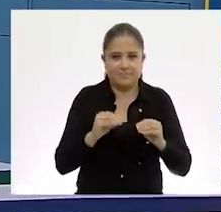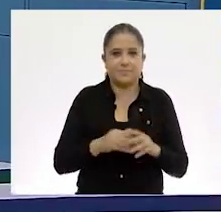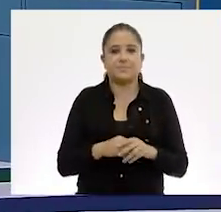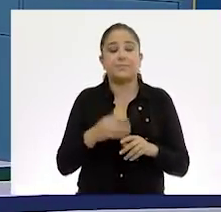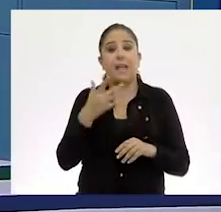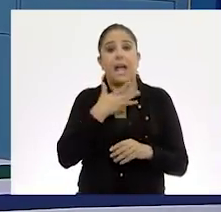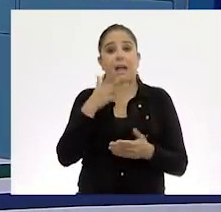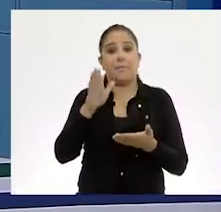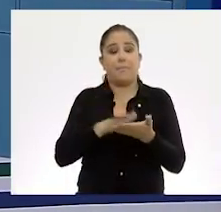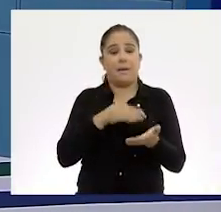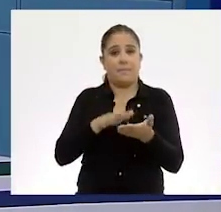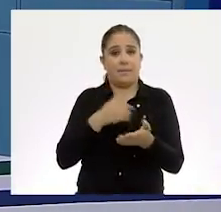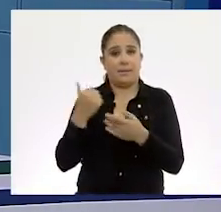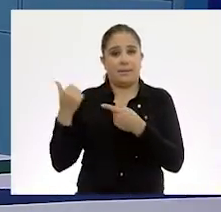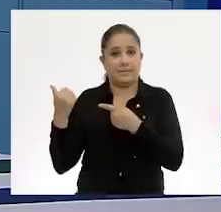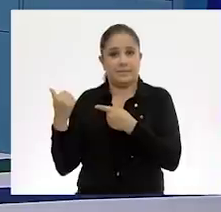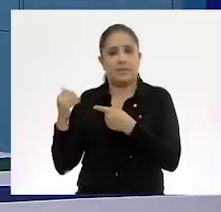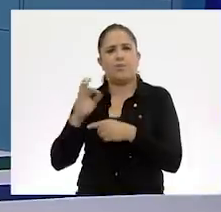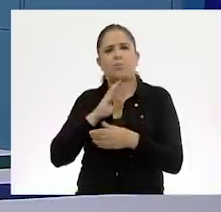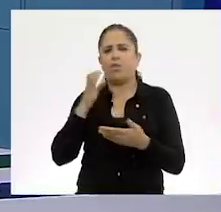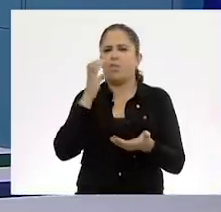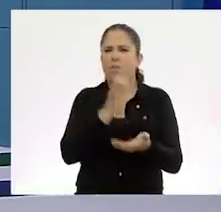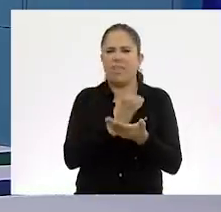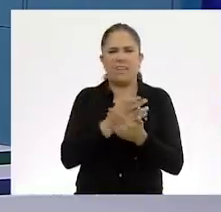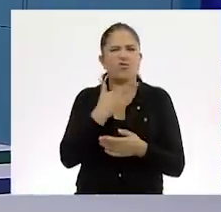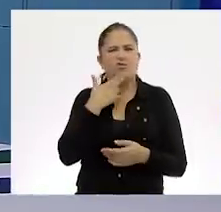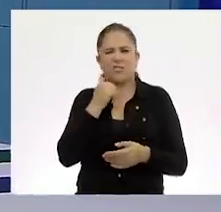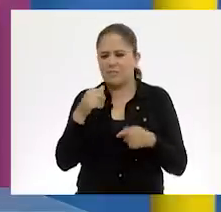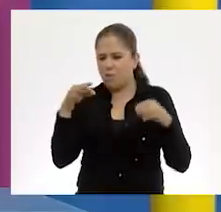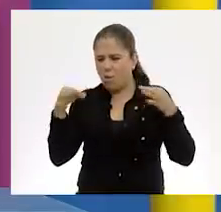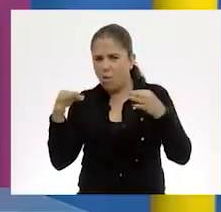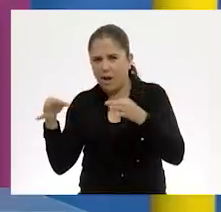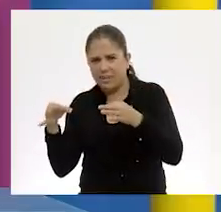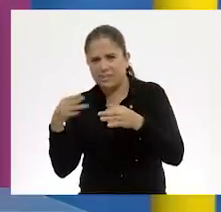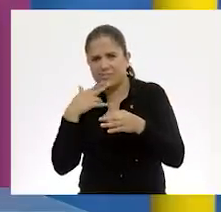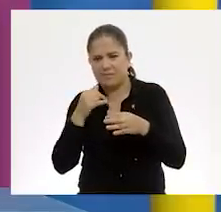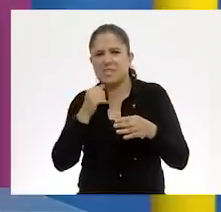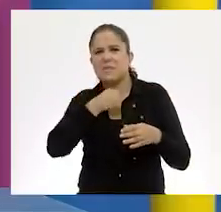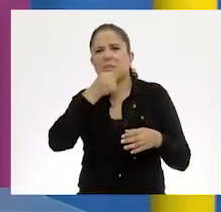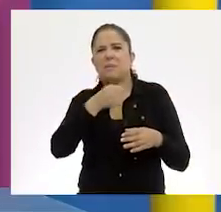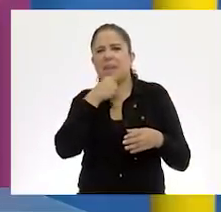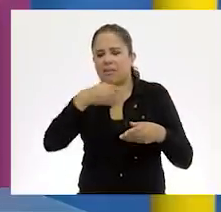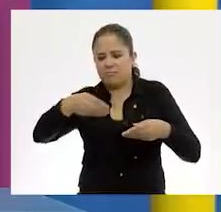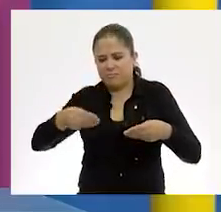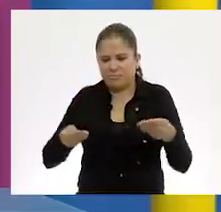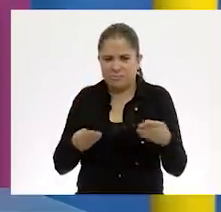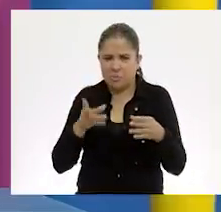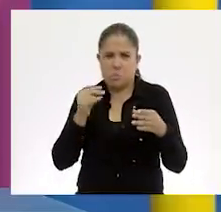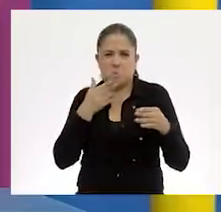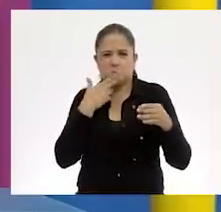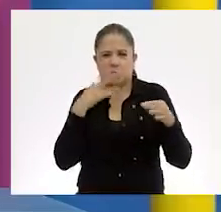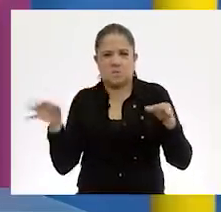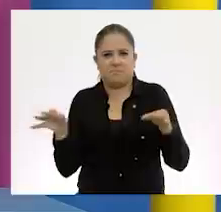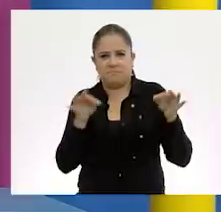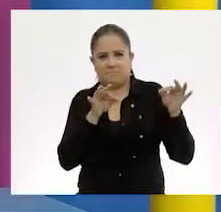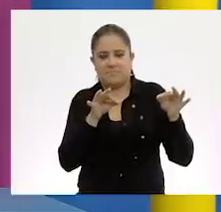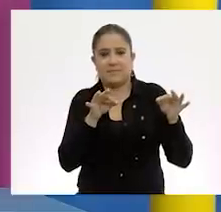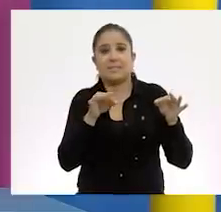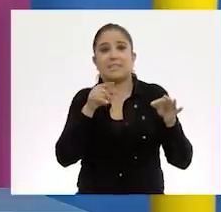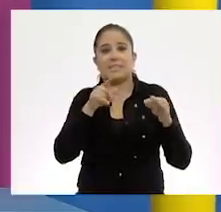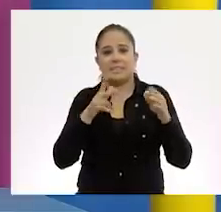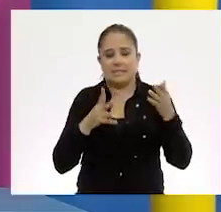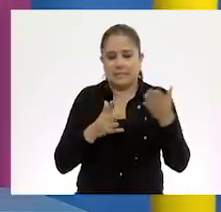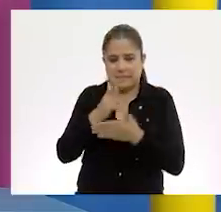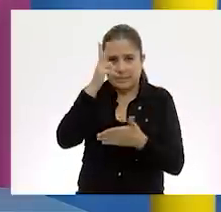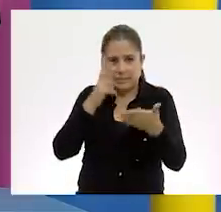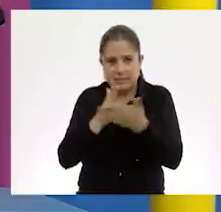tenemos papel. Les decía que puede ser papel de cuaderno, si se dan cuenta este es de una libretita vieja que ya no utilizaba. Vamos a